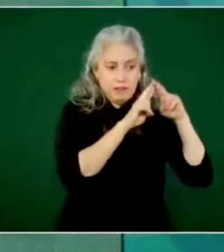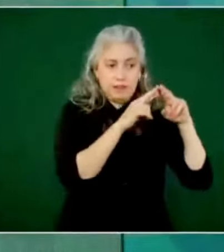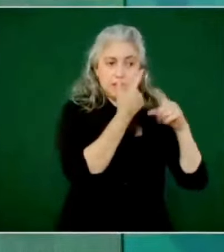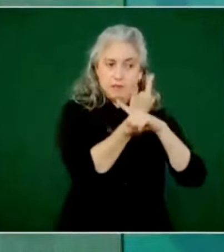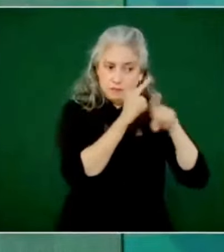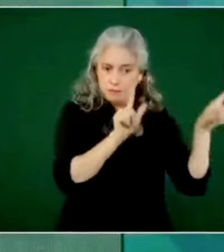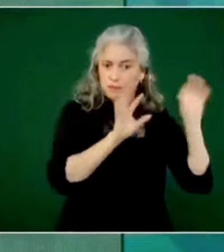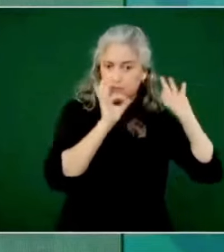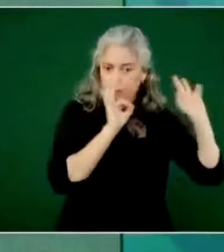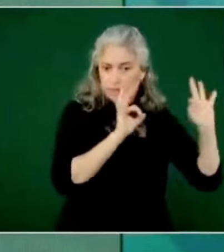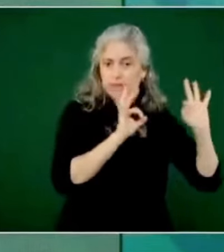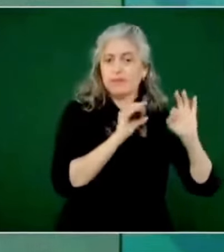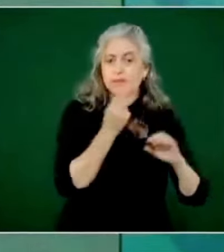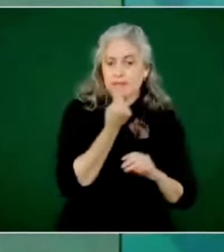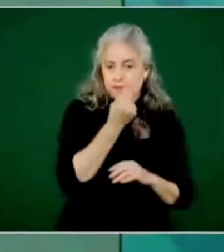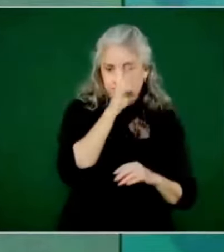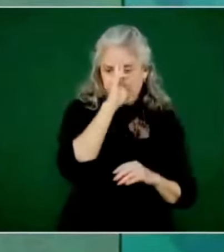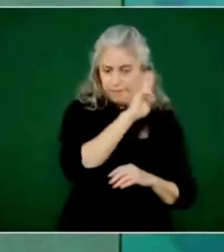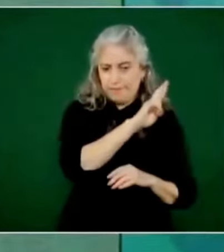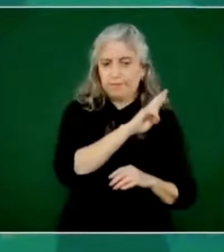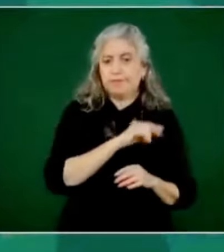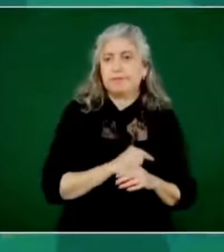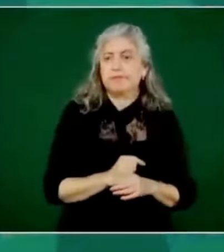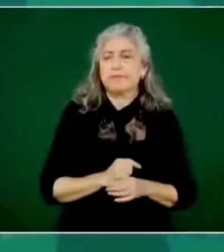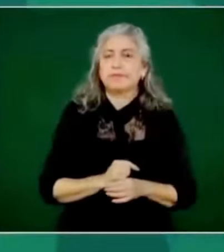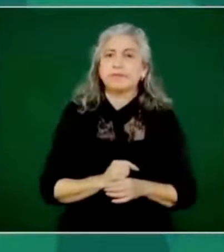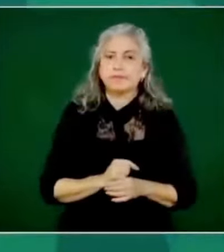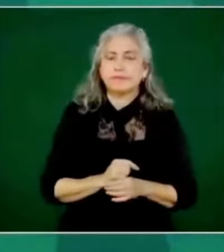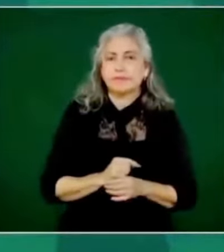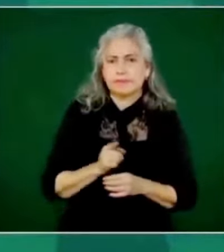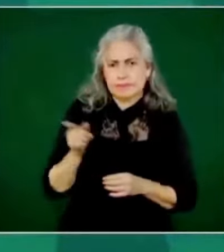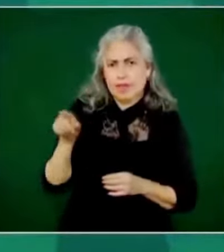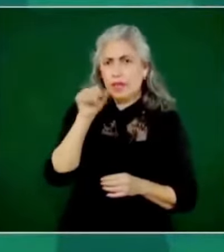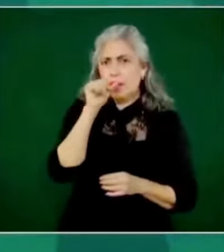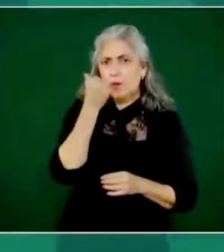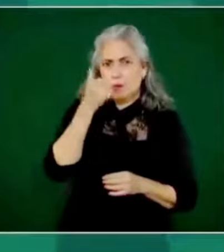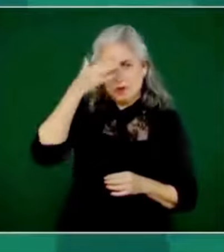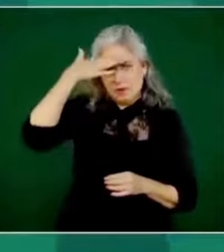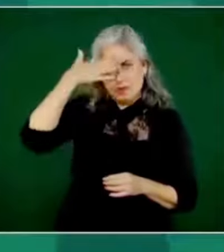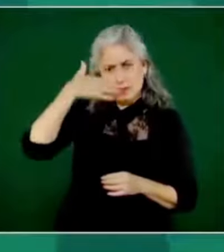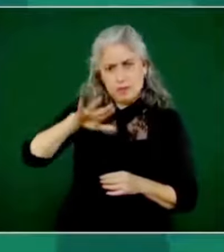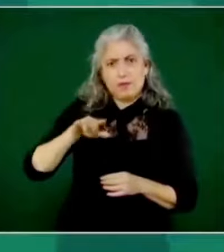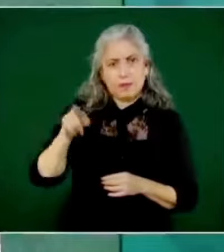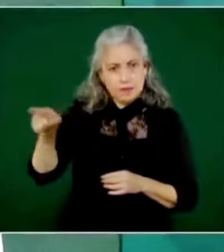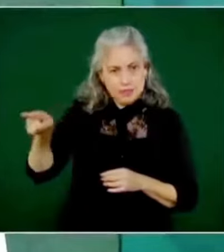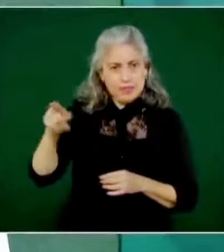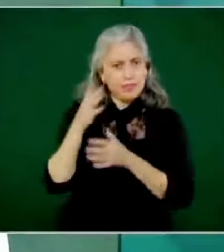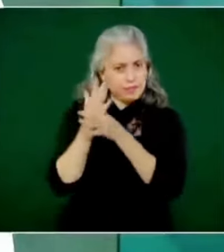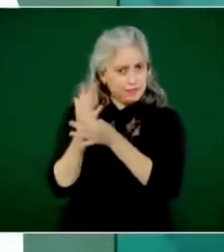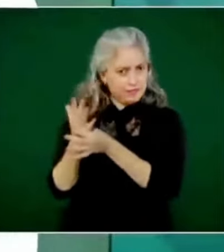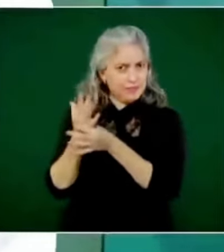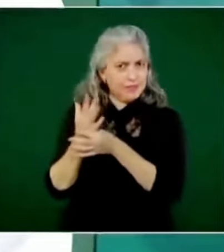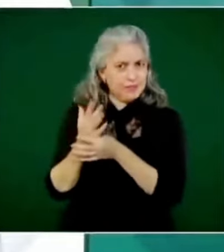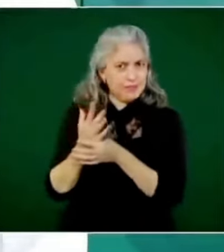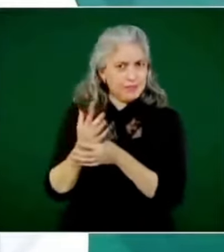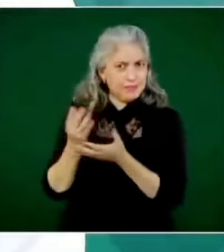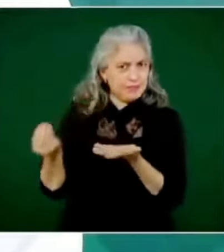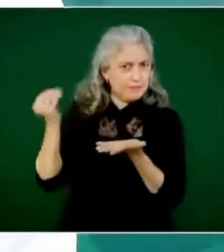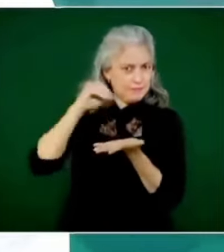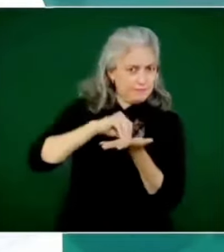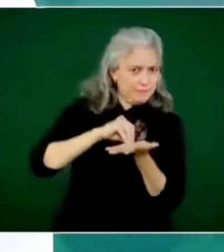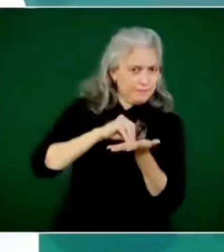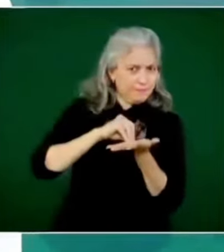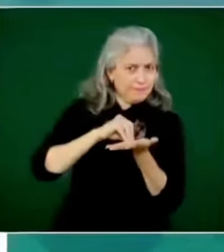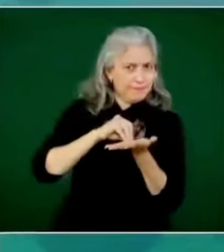Juárez sabía que su apuesta corría el riesgo de